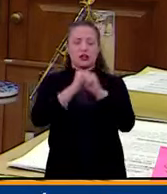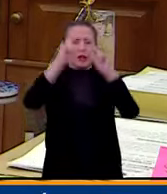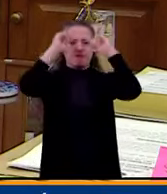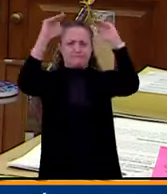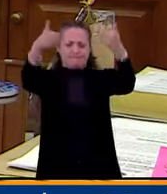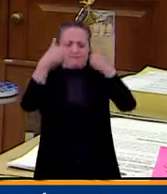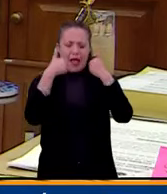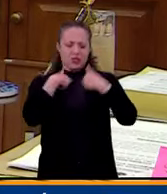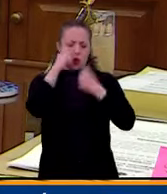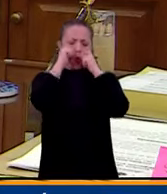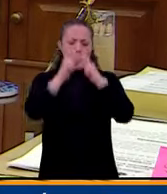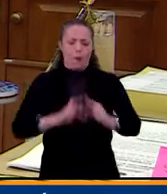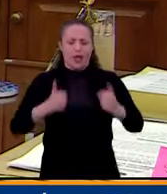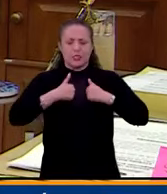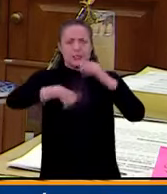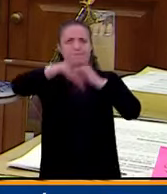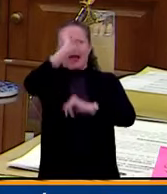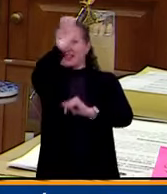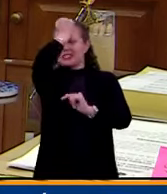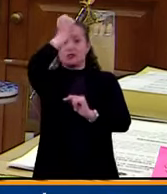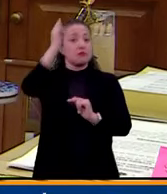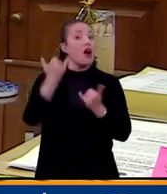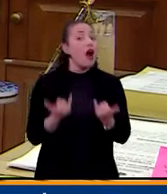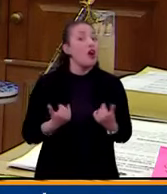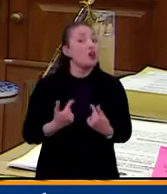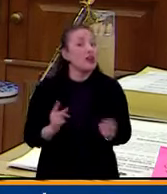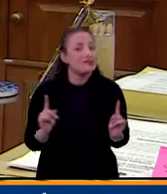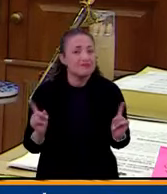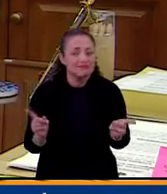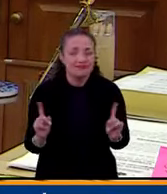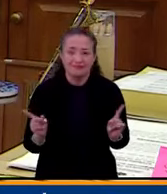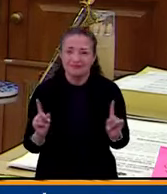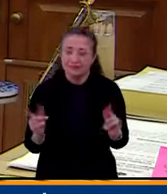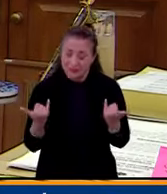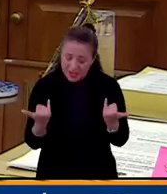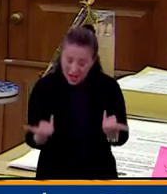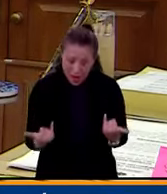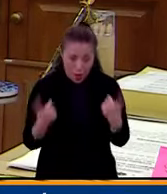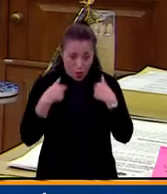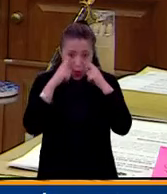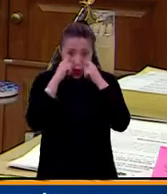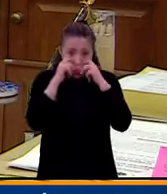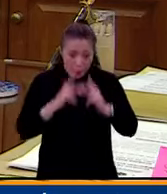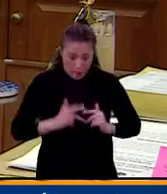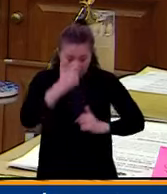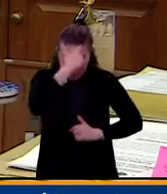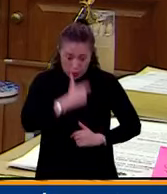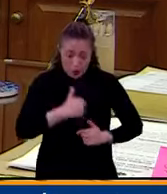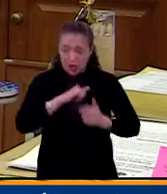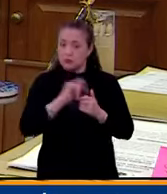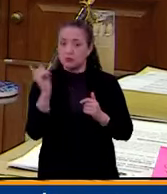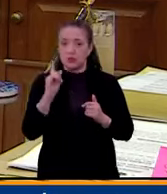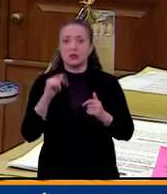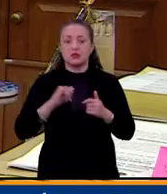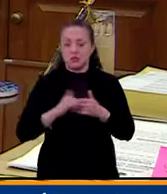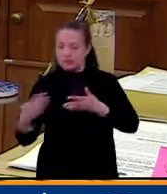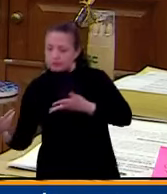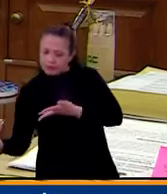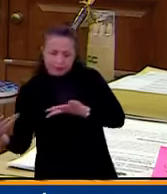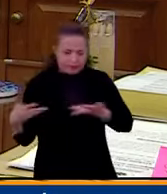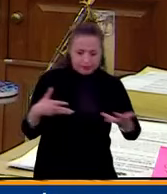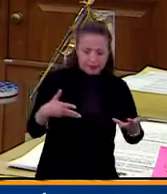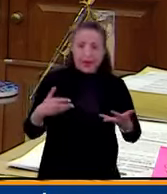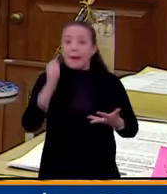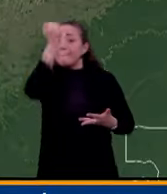pero ahora estamos hablando, no, el ser humano no es el centro, el ser humano es interdependiente, el centro